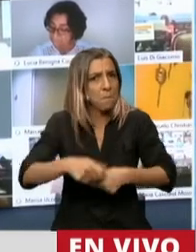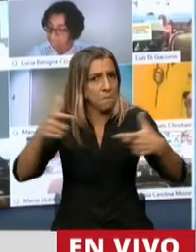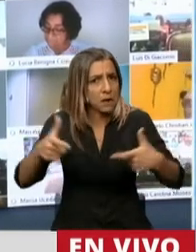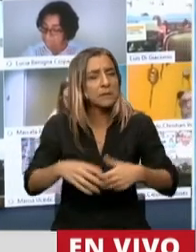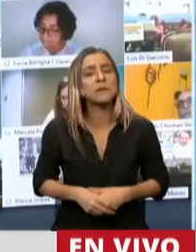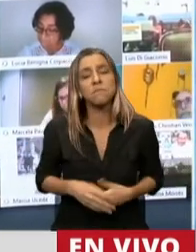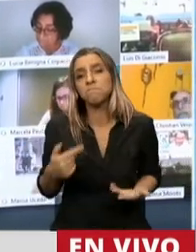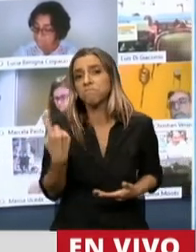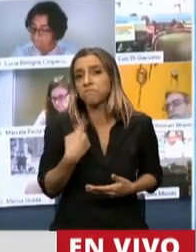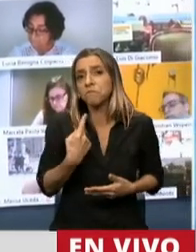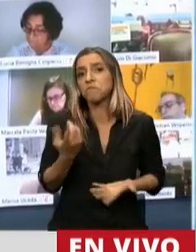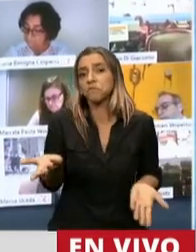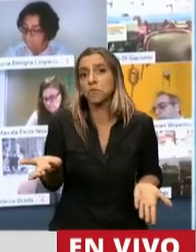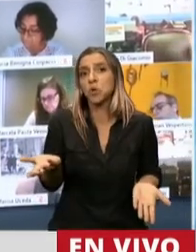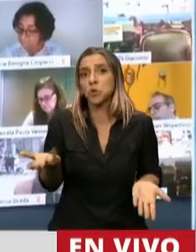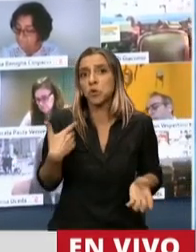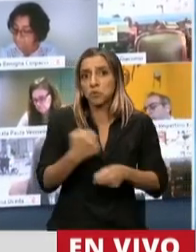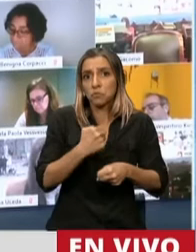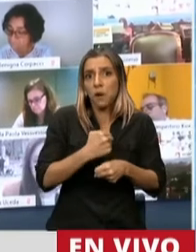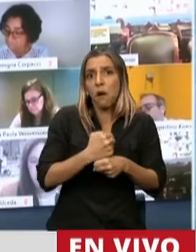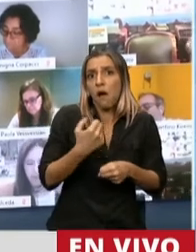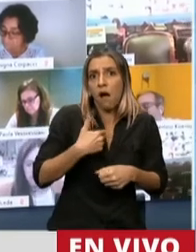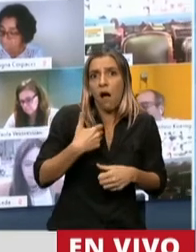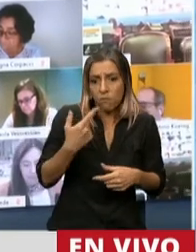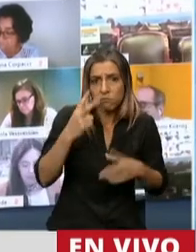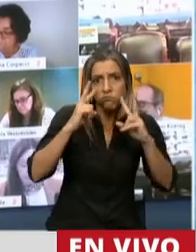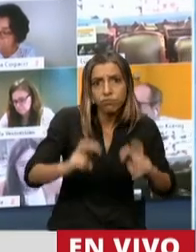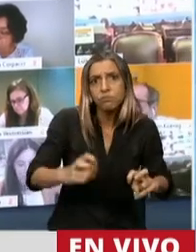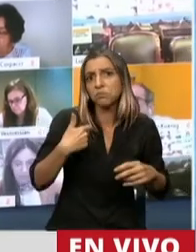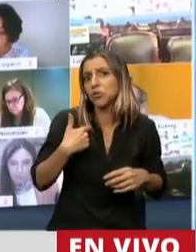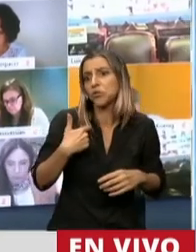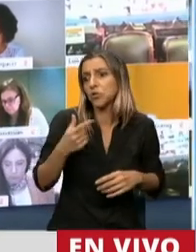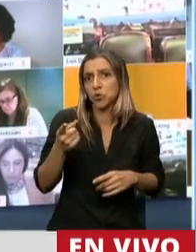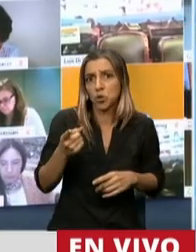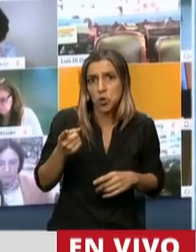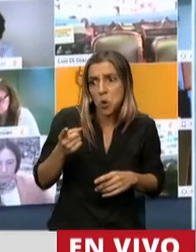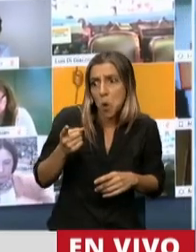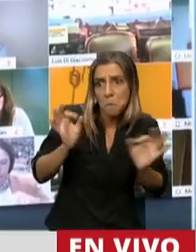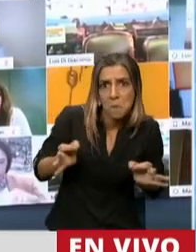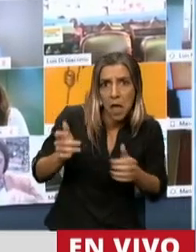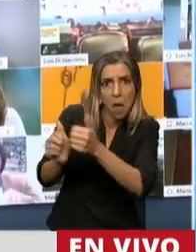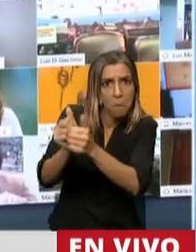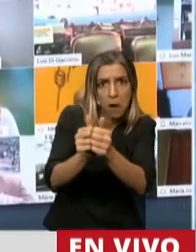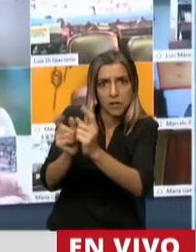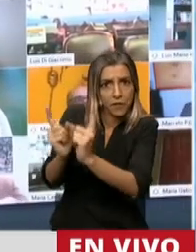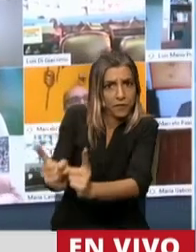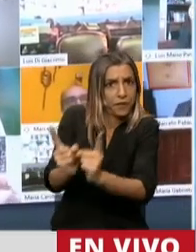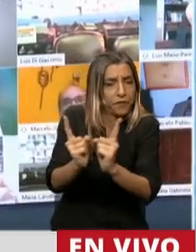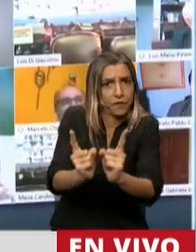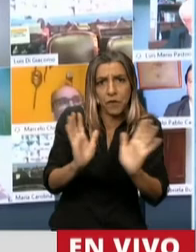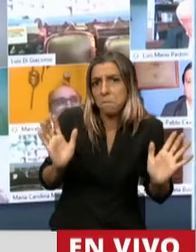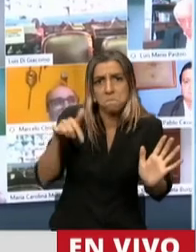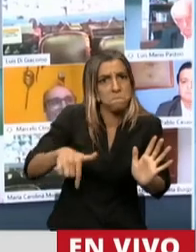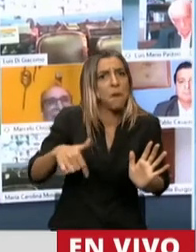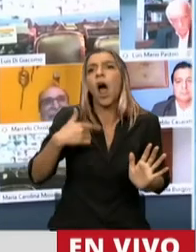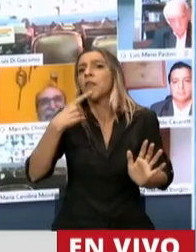tema, no escuché a ninguna cámara ni ninguna empresa que se fuera a ir del país por el